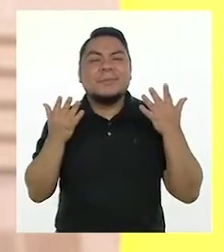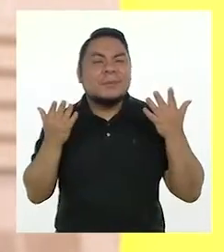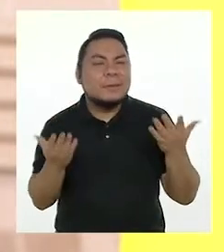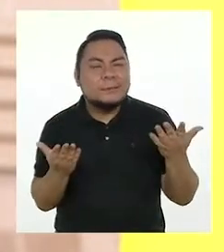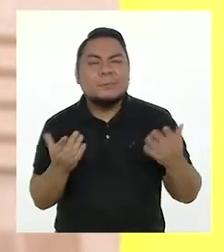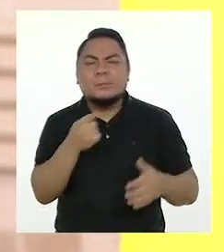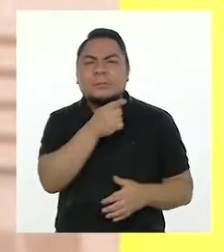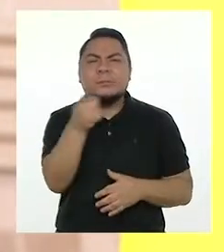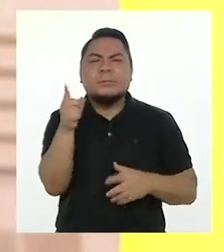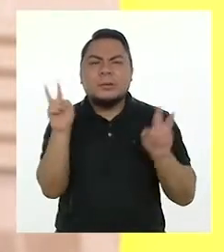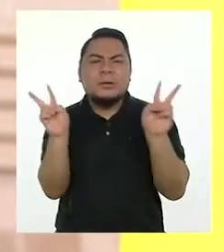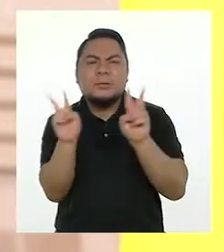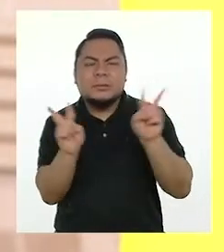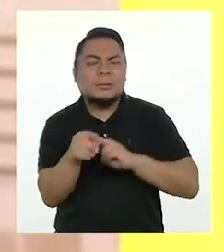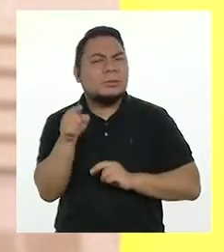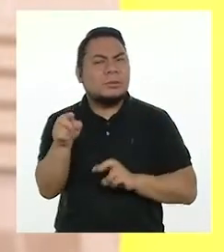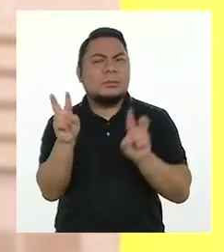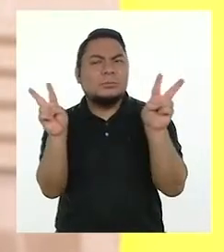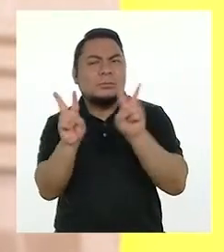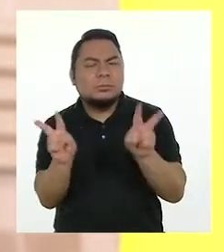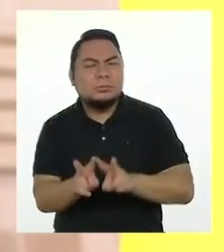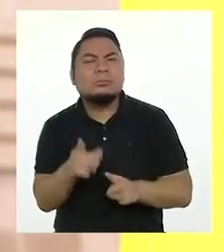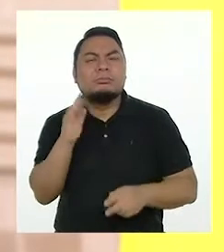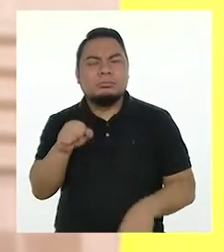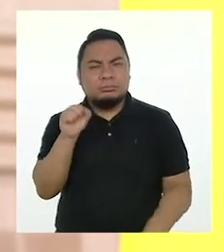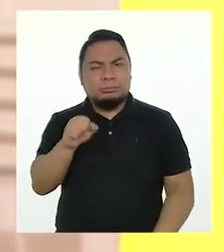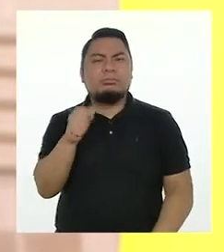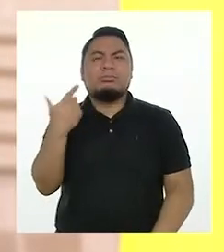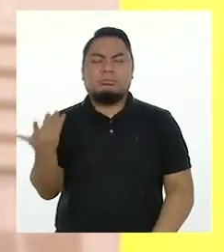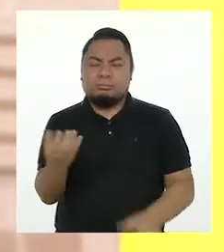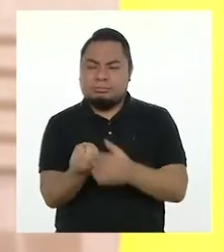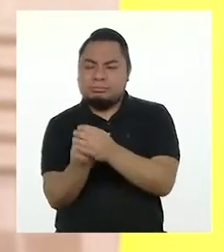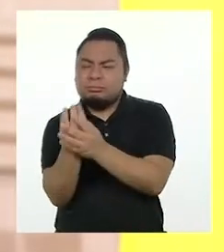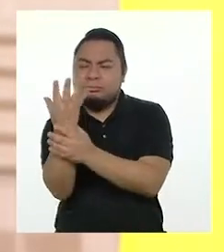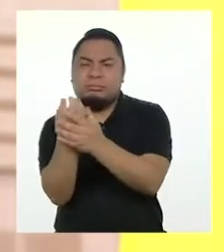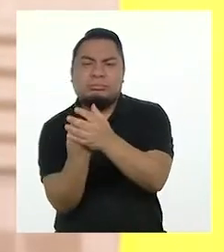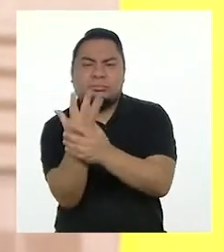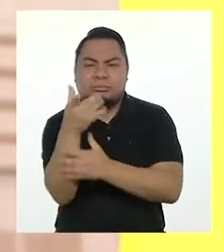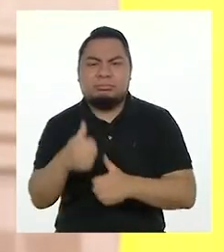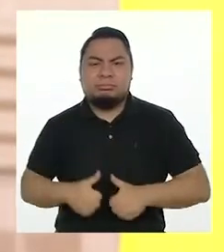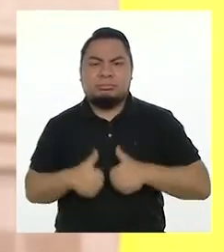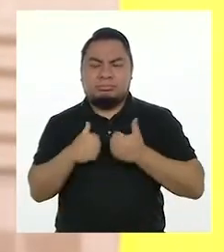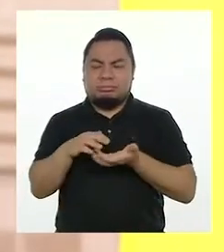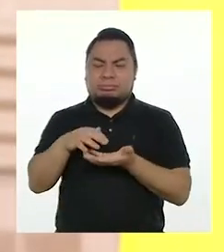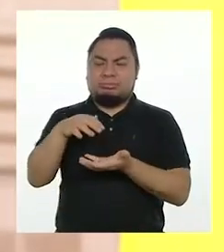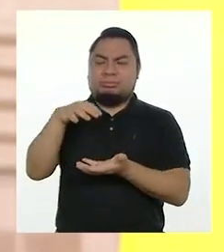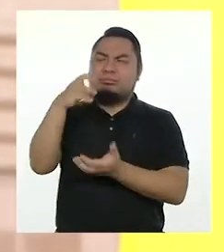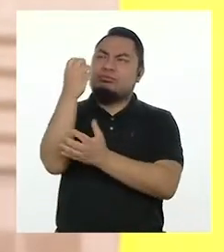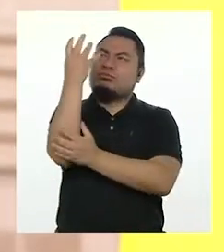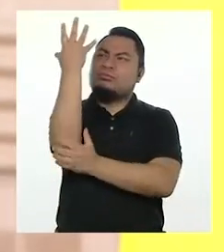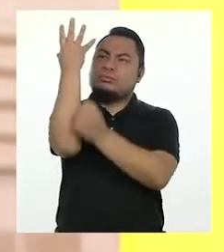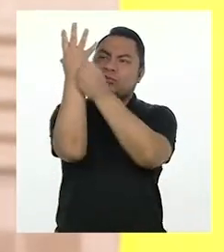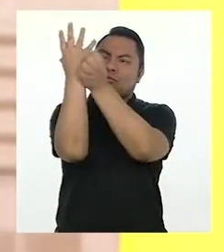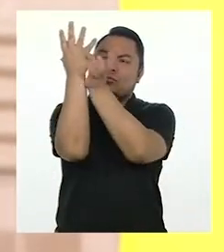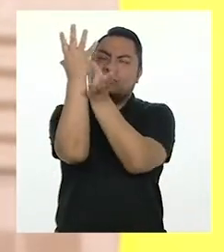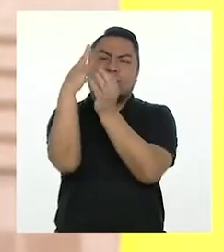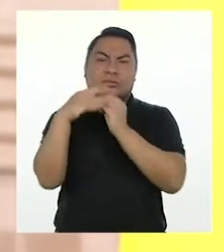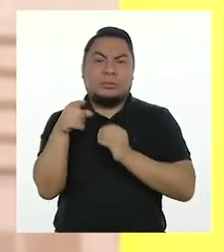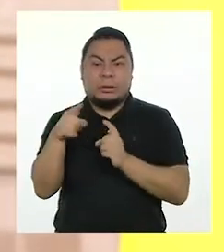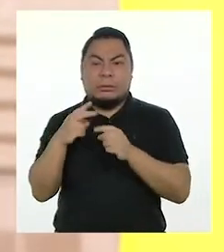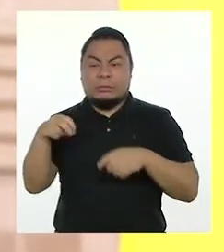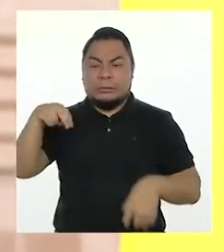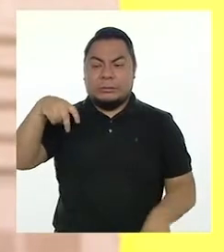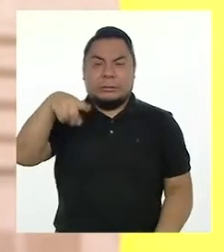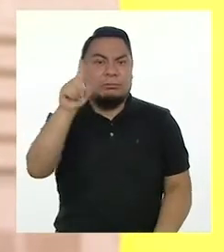Los vegetales. Los vegetales son seres vivos que nacen, crecen y se reproducen. Pero no pueden desplazarse.